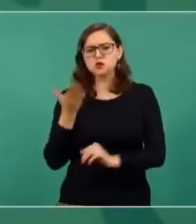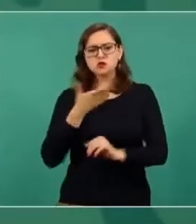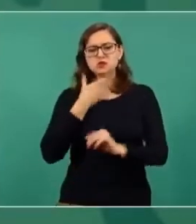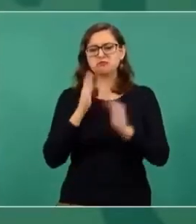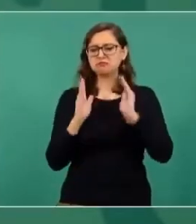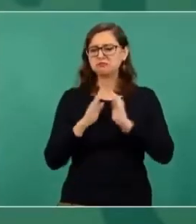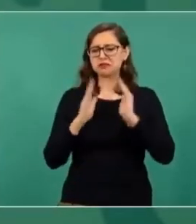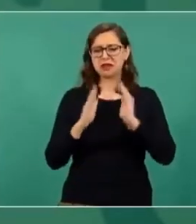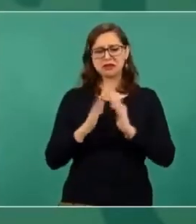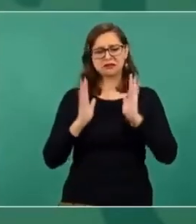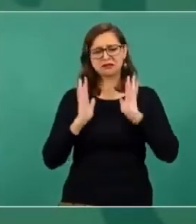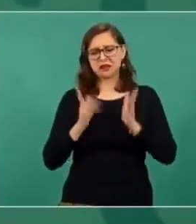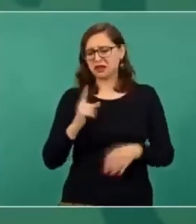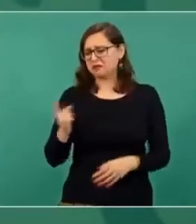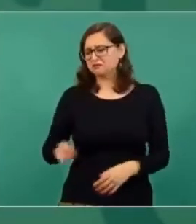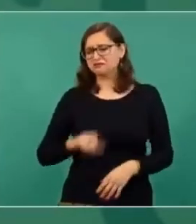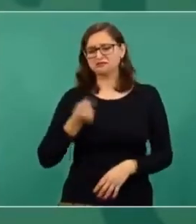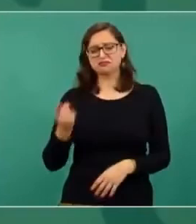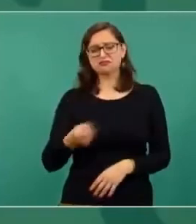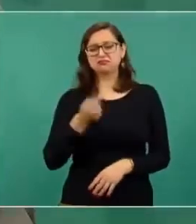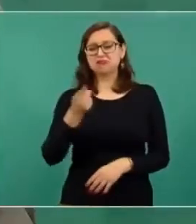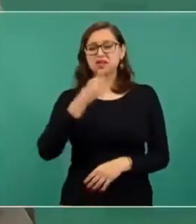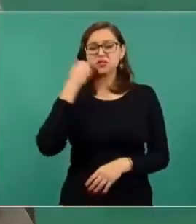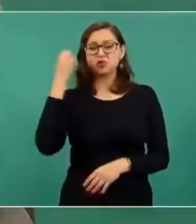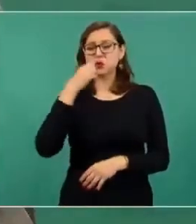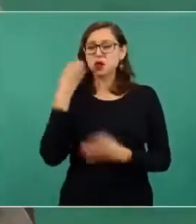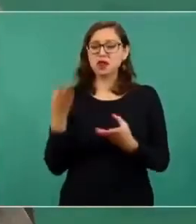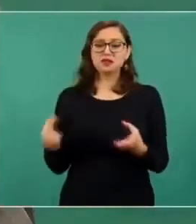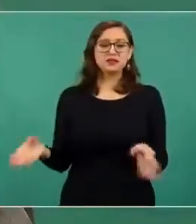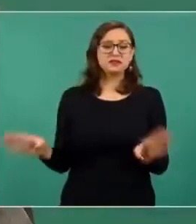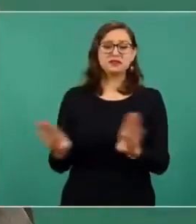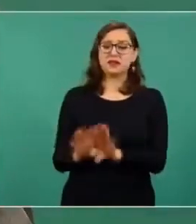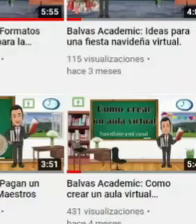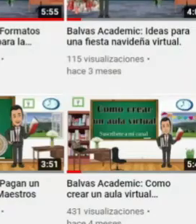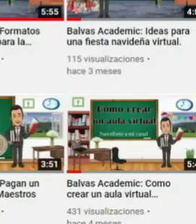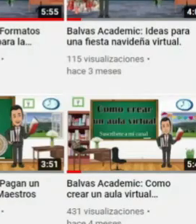clases presenciales y que van a estar las escuelas cerradas.